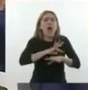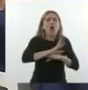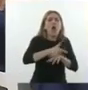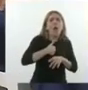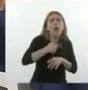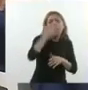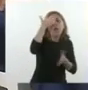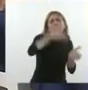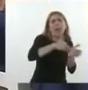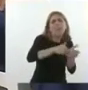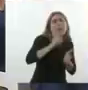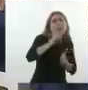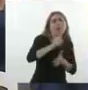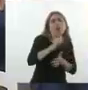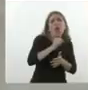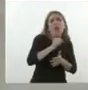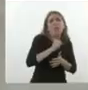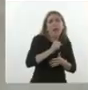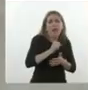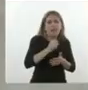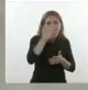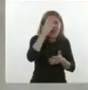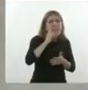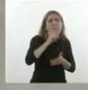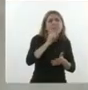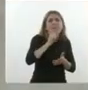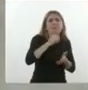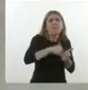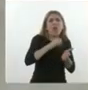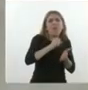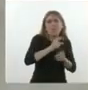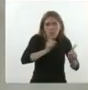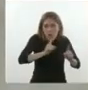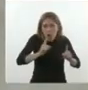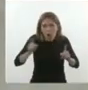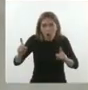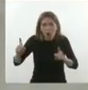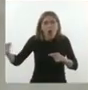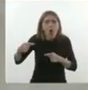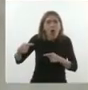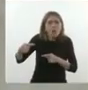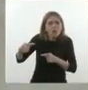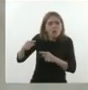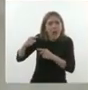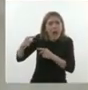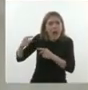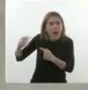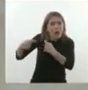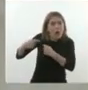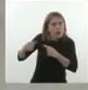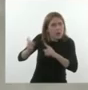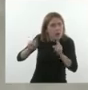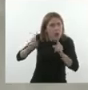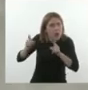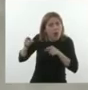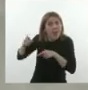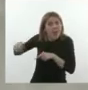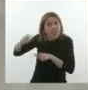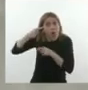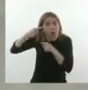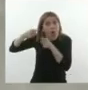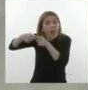entorpecernos, molestarnos, señalarnos, perseguirnos, no era eso. El objetivo era